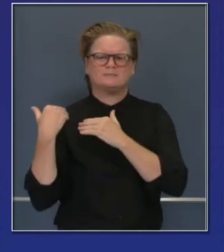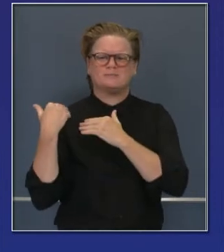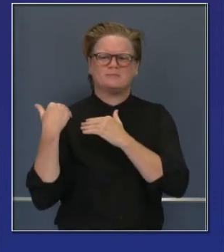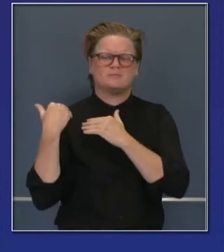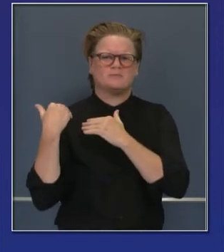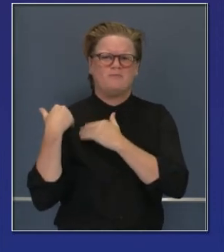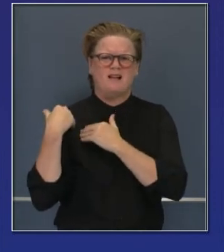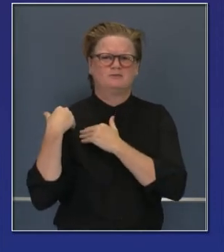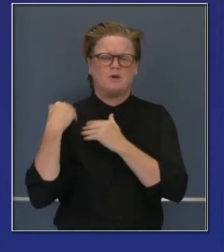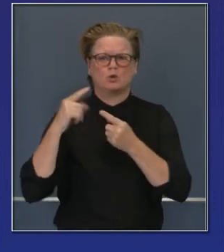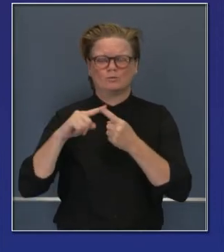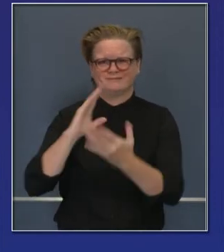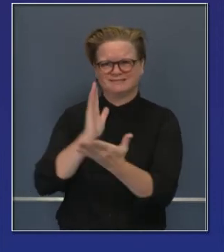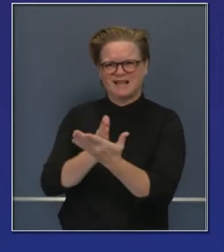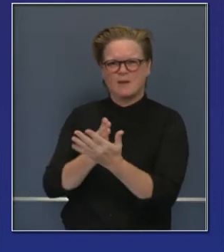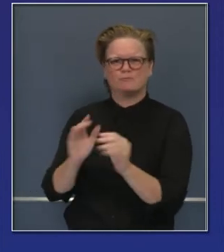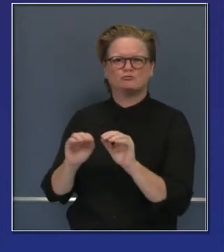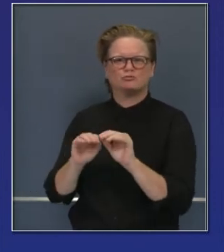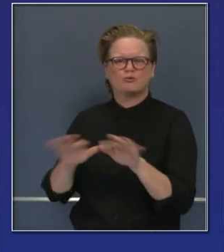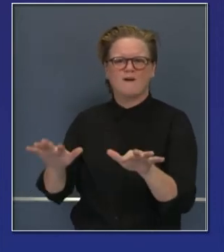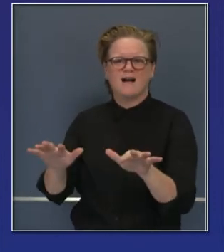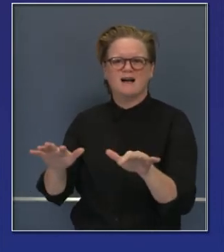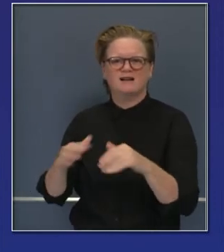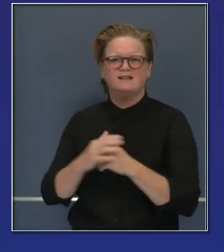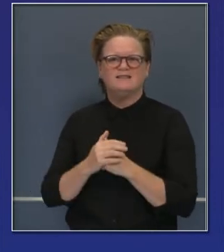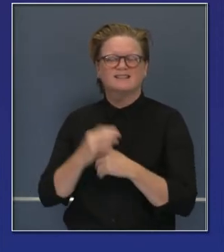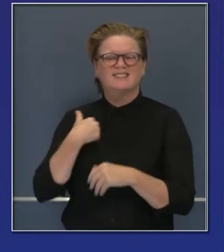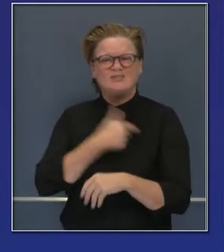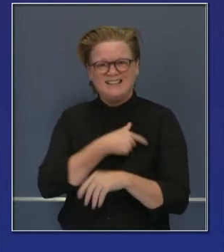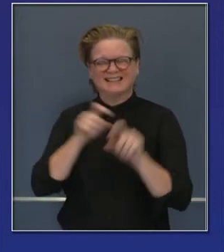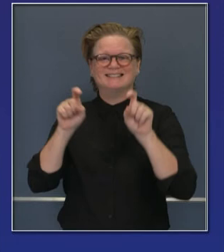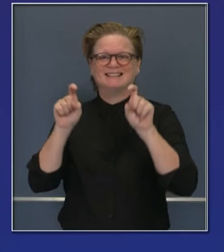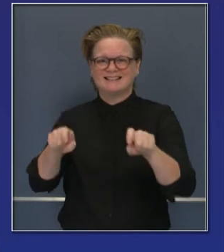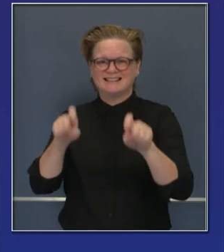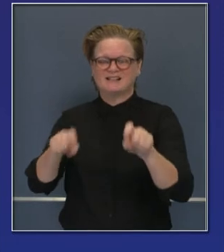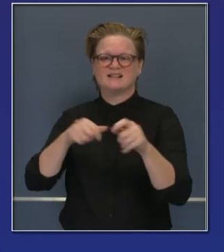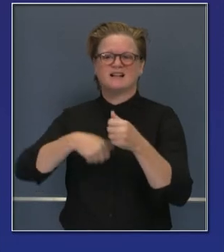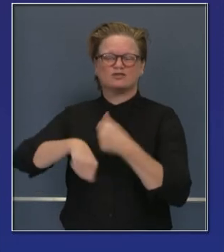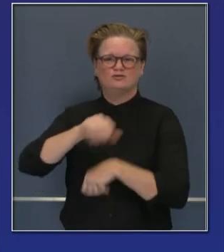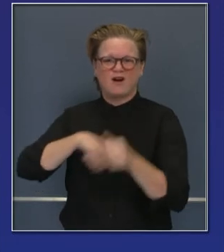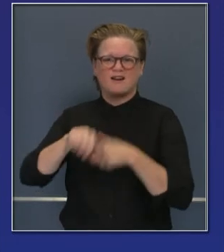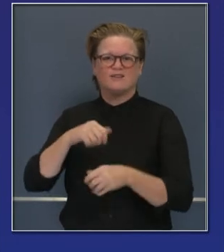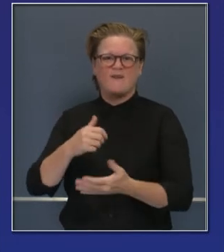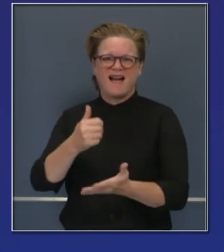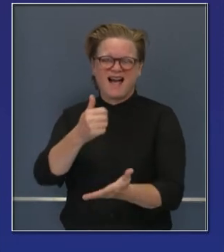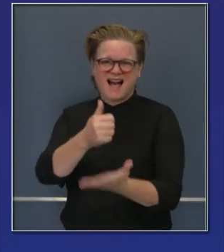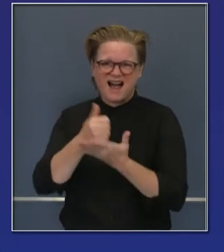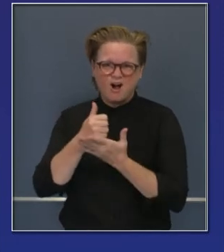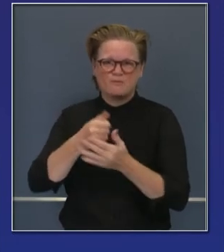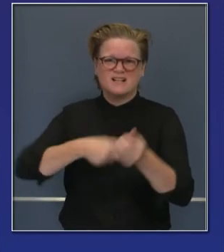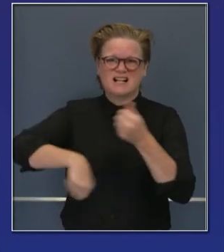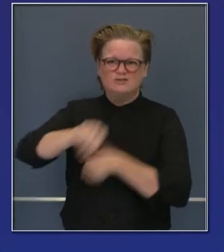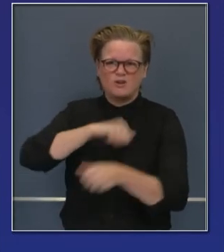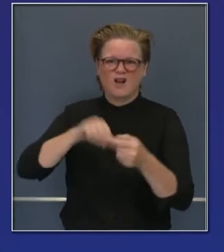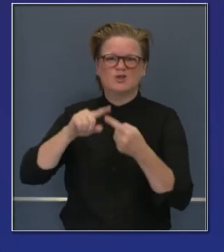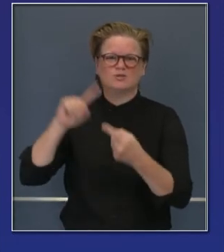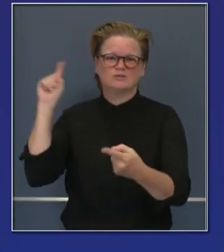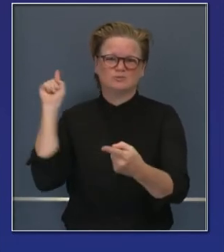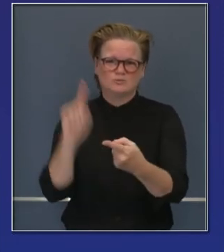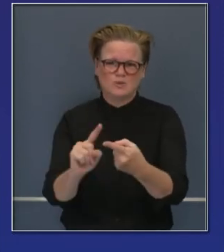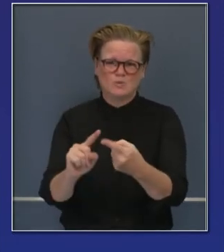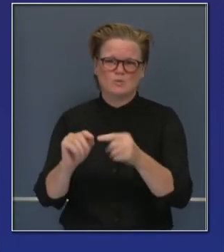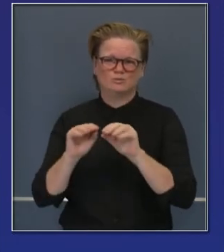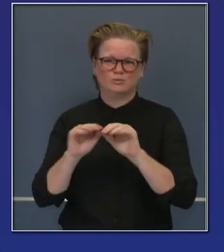parte y sobreponernos a las próximas semanas como anticipamos que partes de la